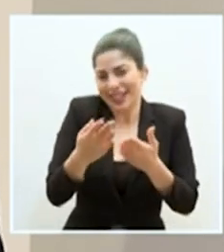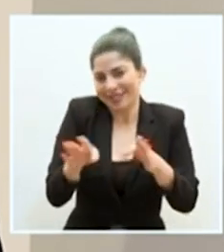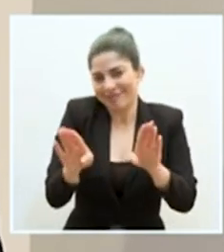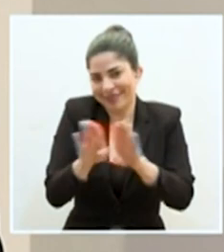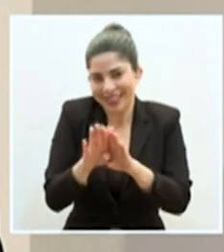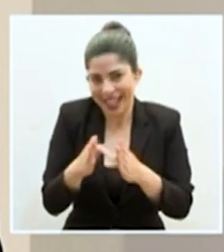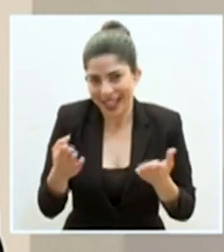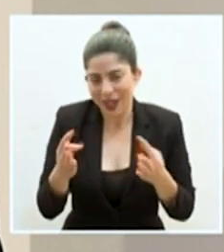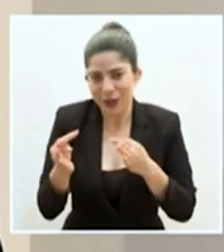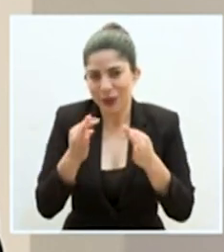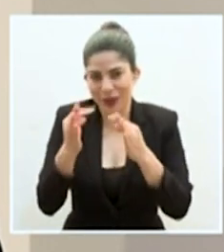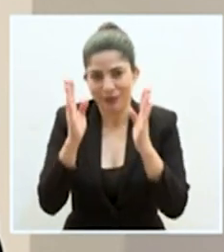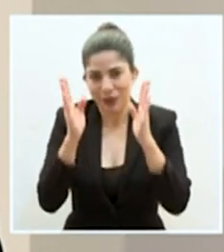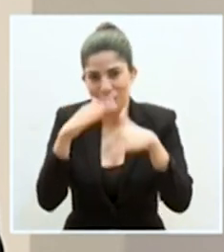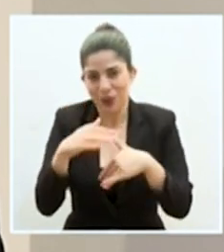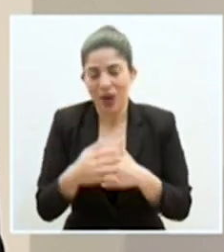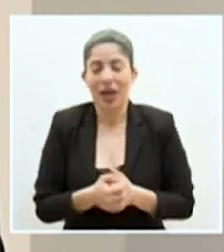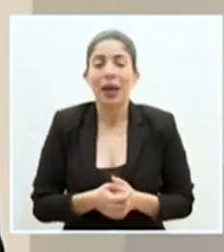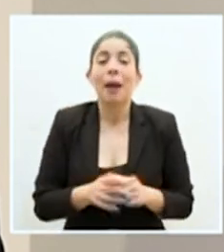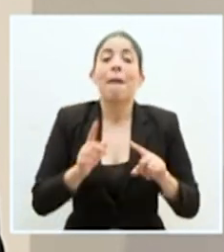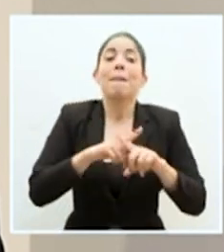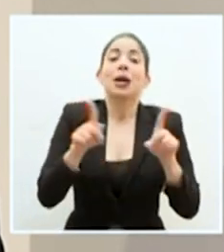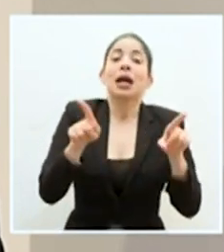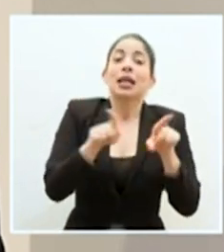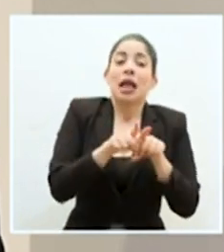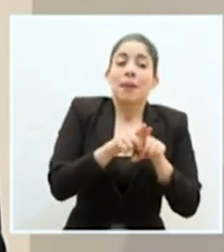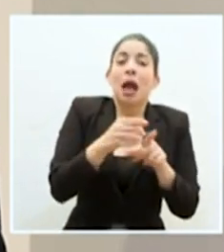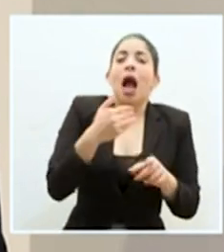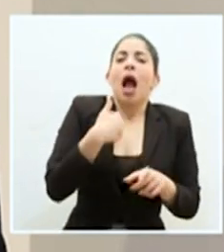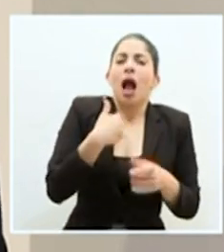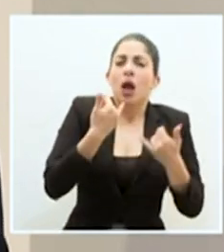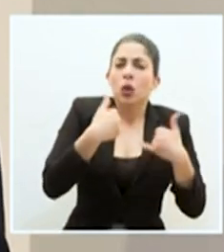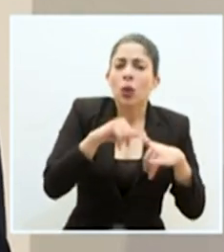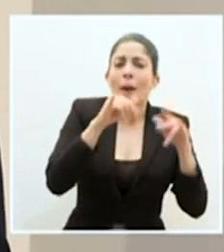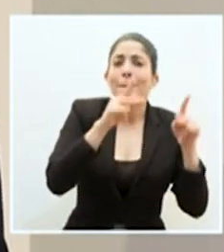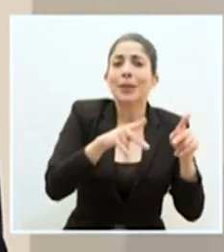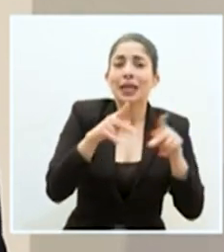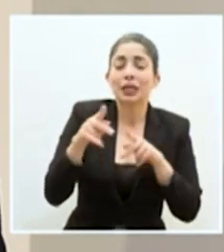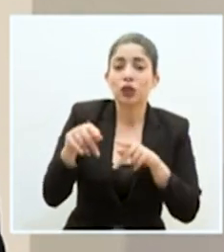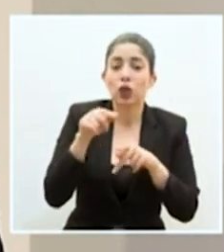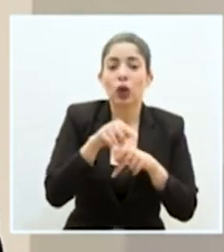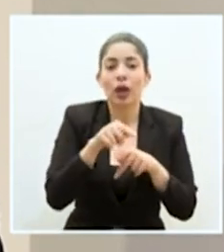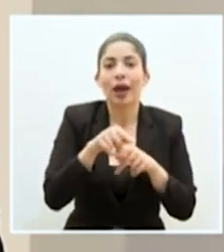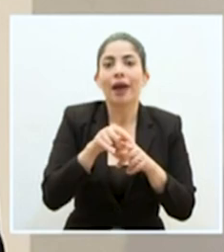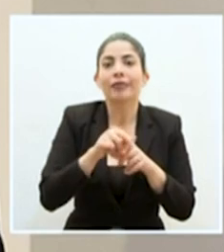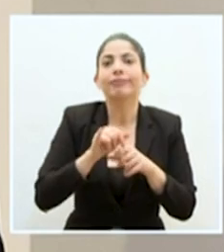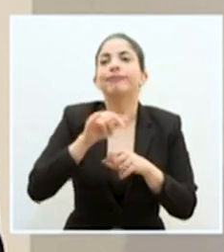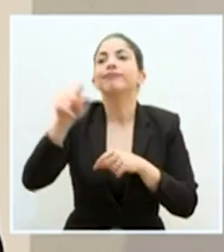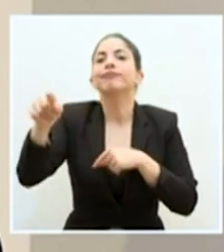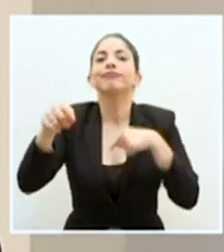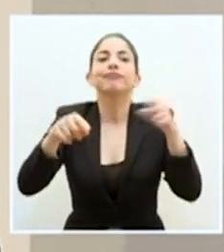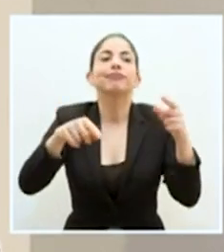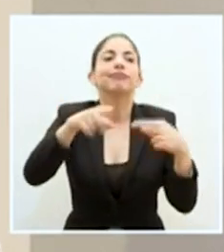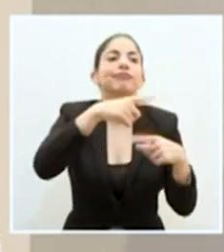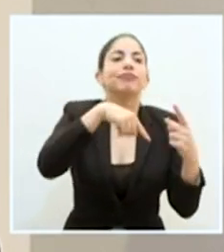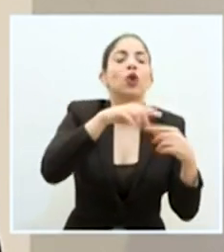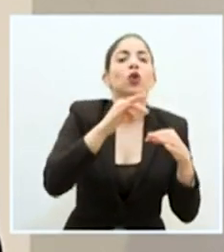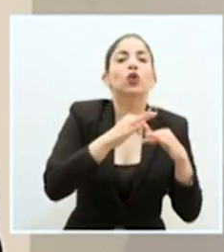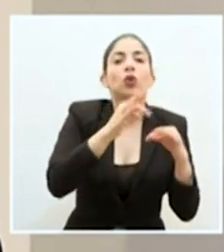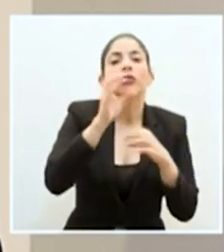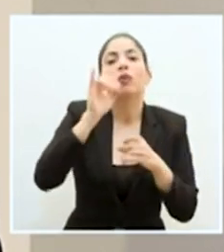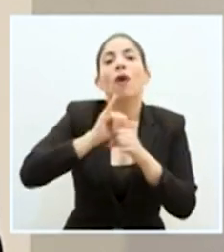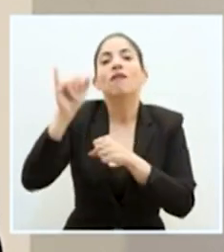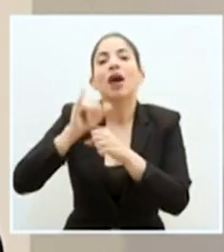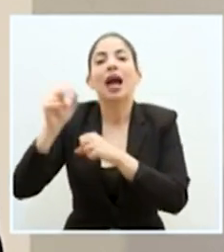el turismo en su momento, pero también habían todavía personas que iban a hacer turismo, eventualmente viajes de negocios